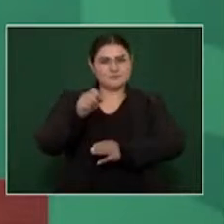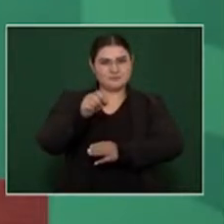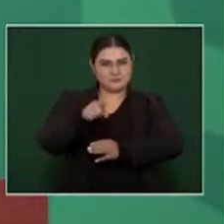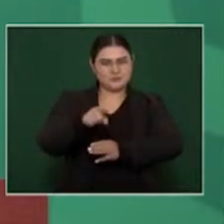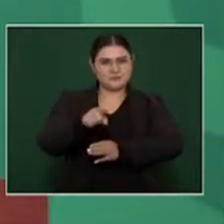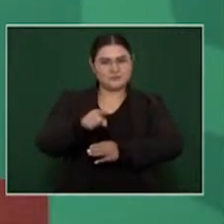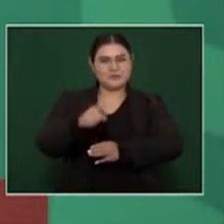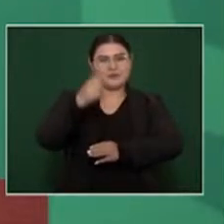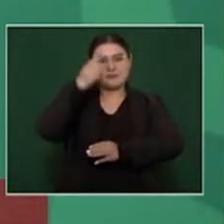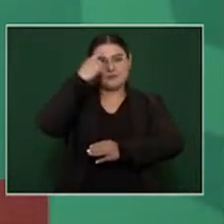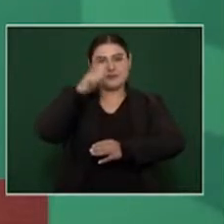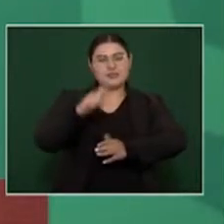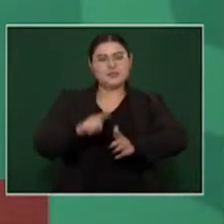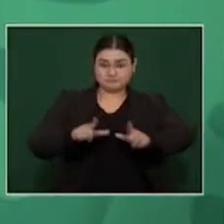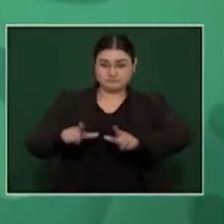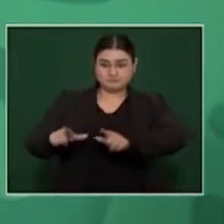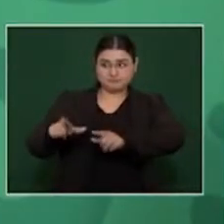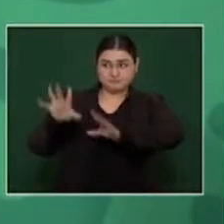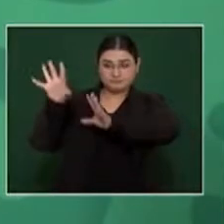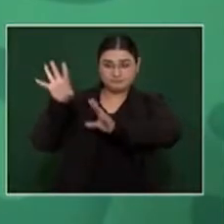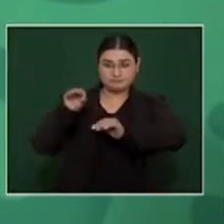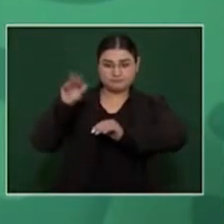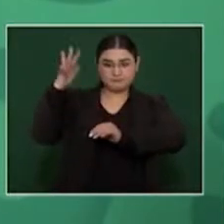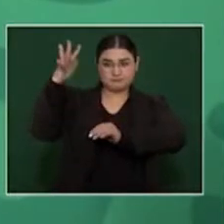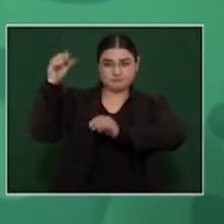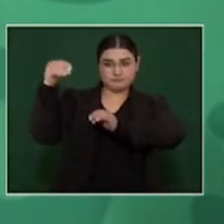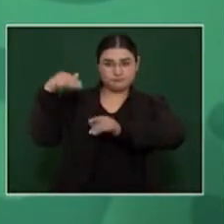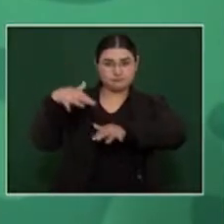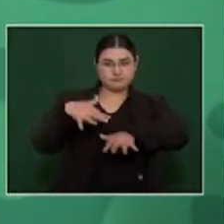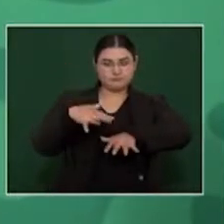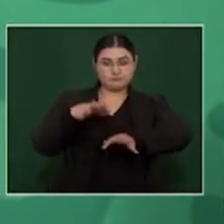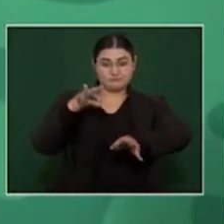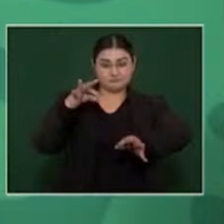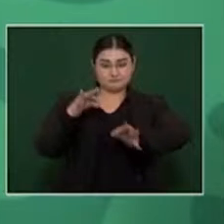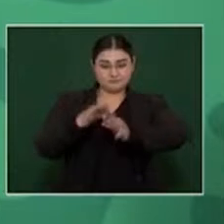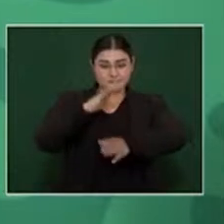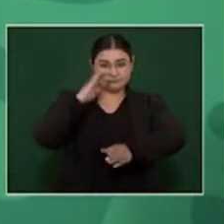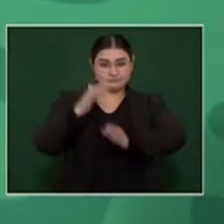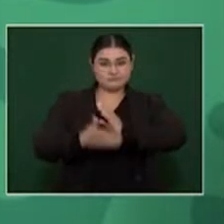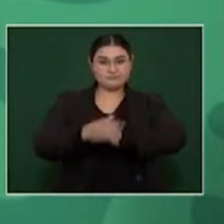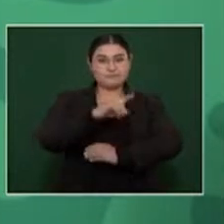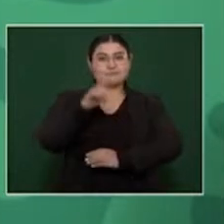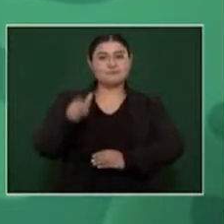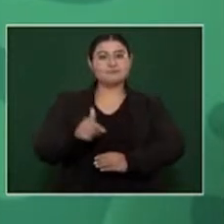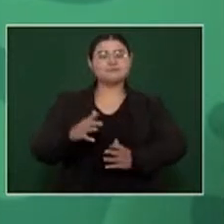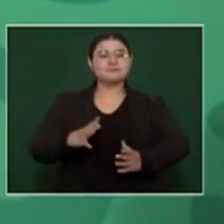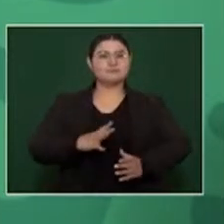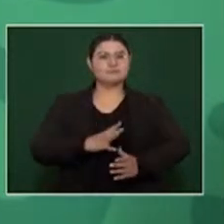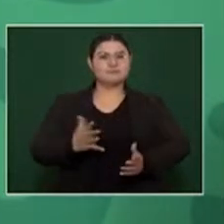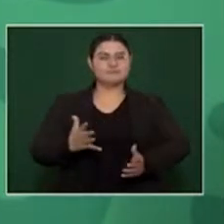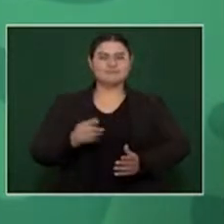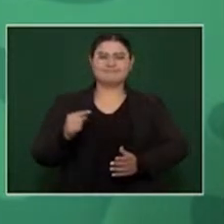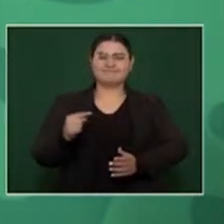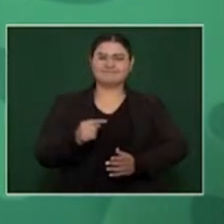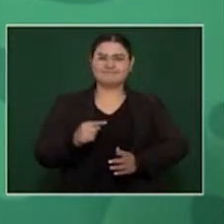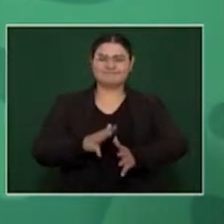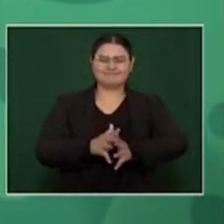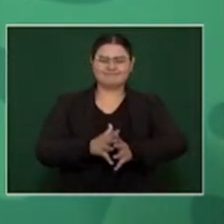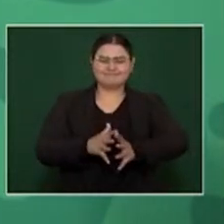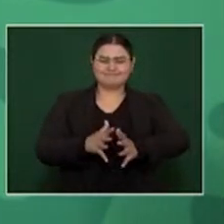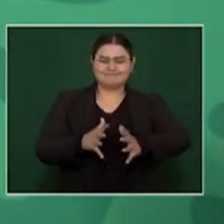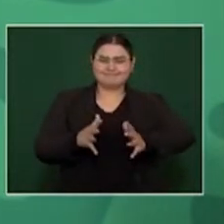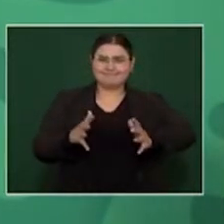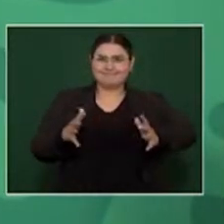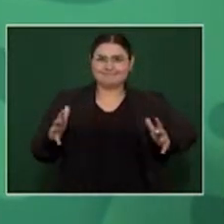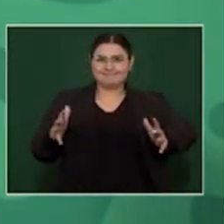de Brasil, Lula da Silva, para tratar algunos asuntos sobre exportación e importación de alimentos y lo que tiene que ver con